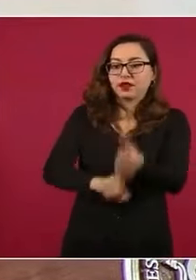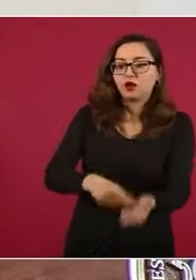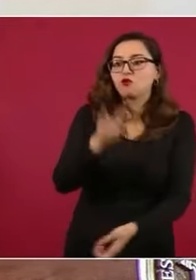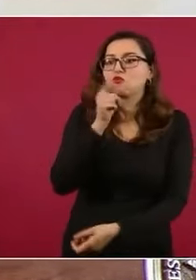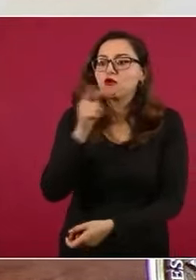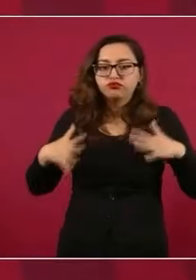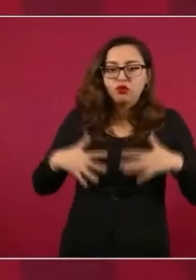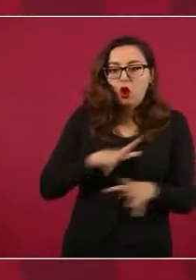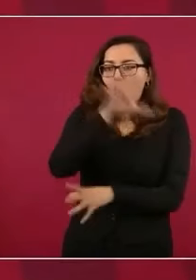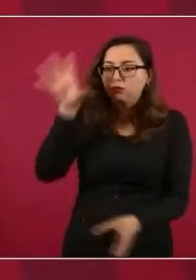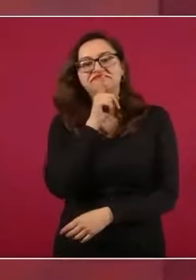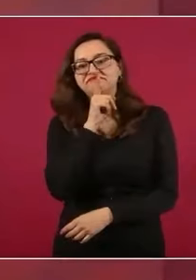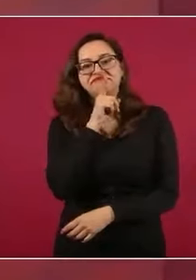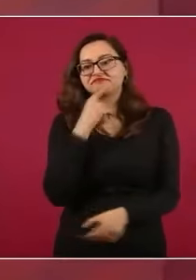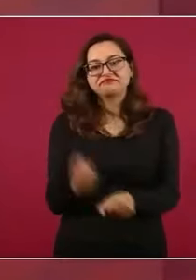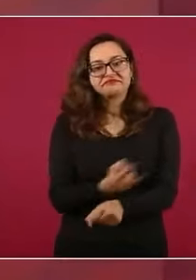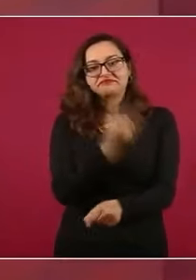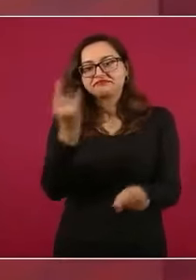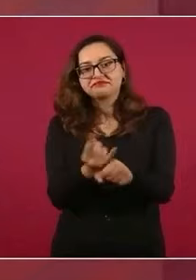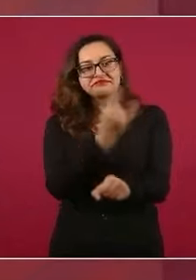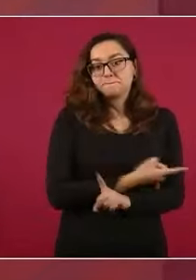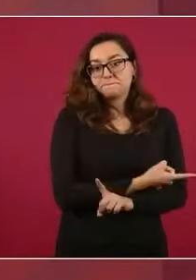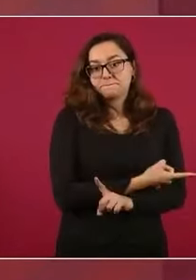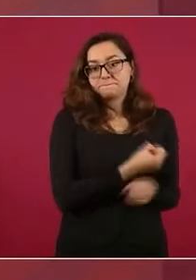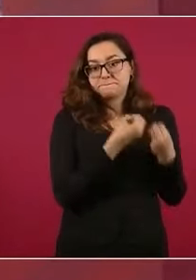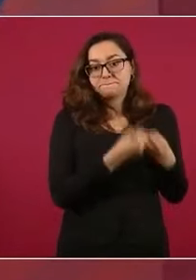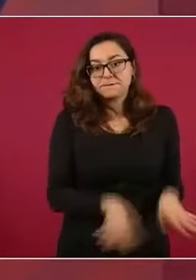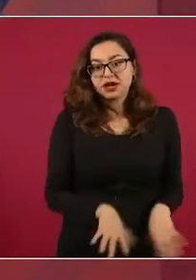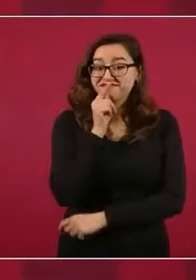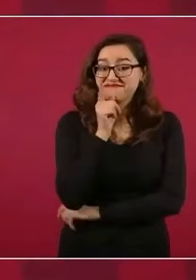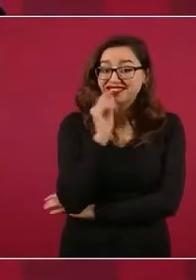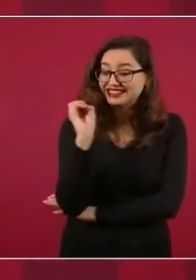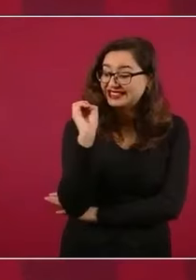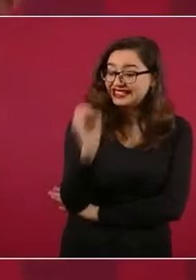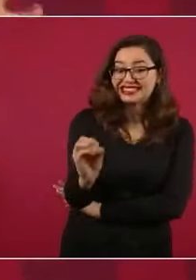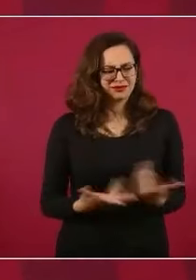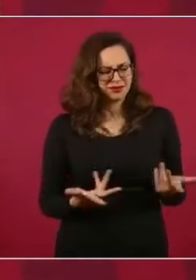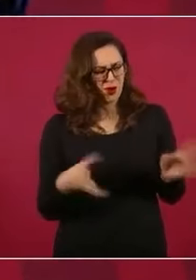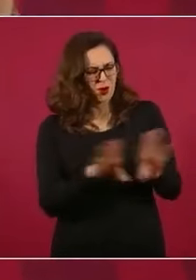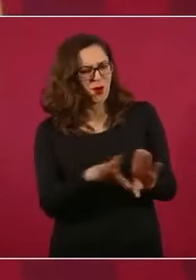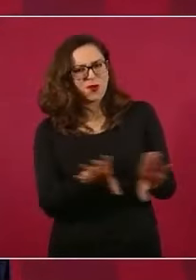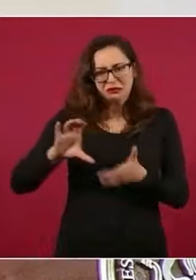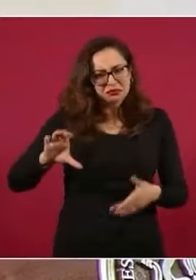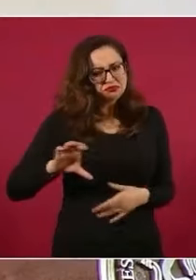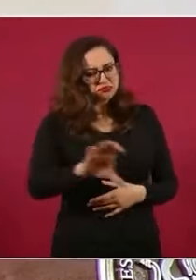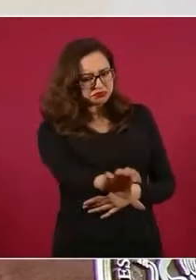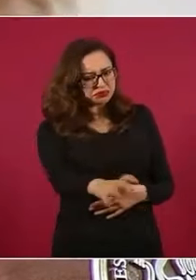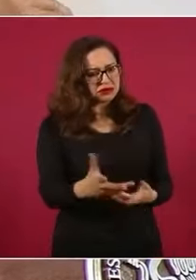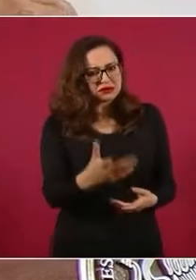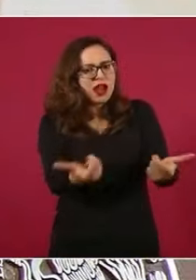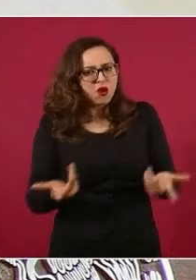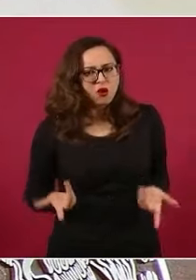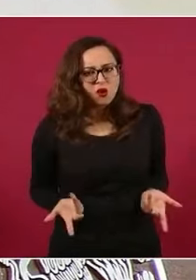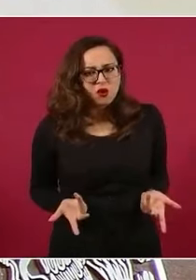formación adecuada. Hay muchos municipios que no tienen policía. Y hay un fondo federal que se